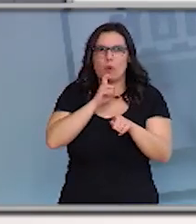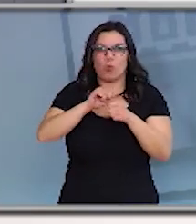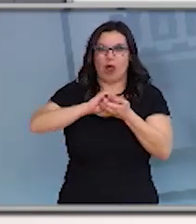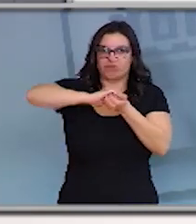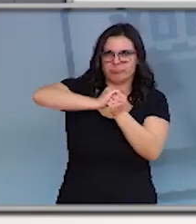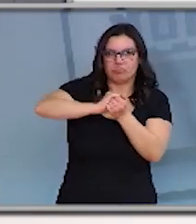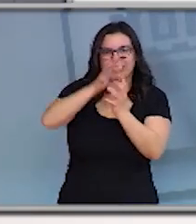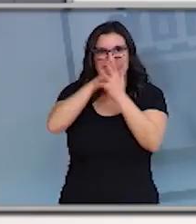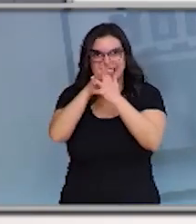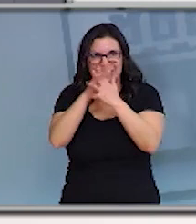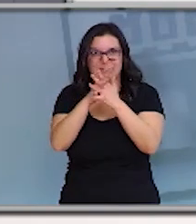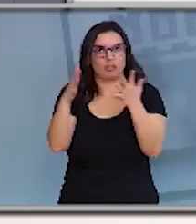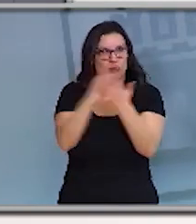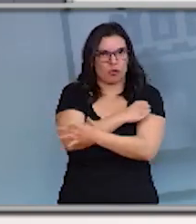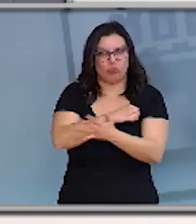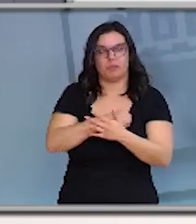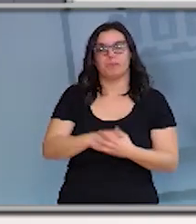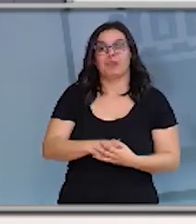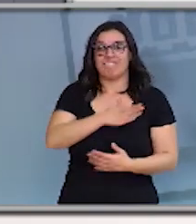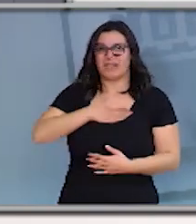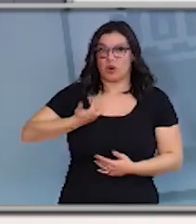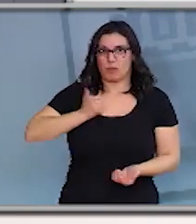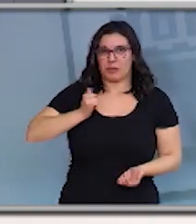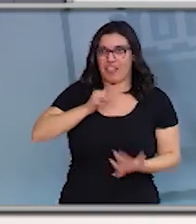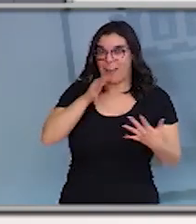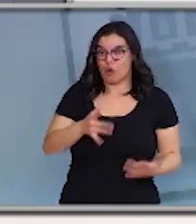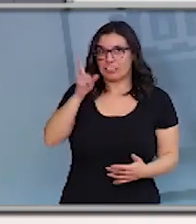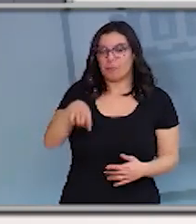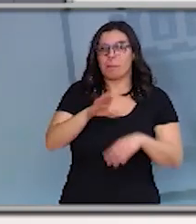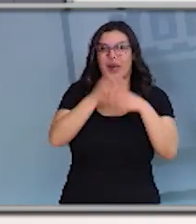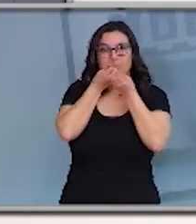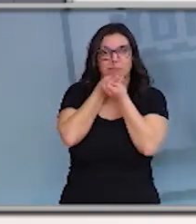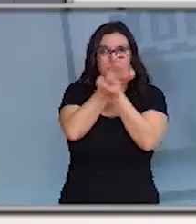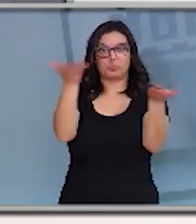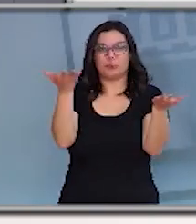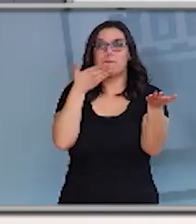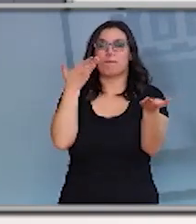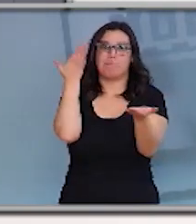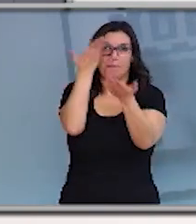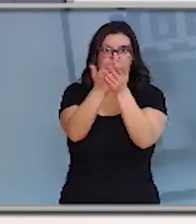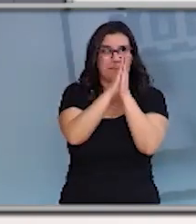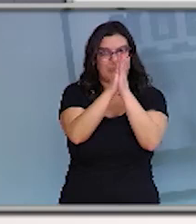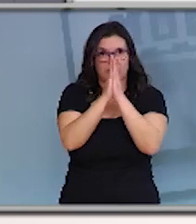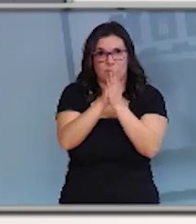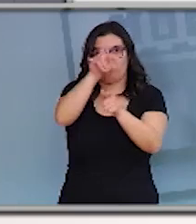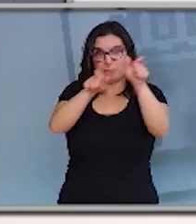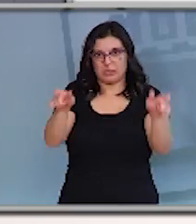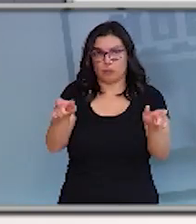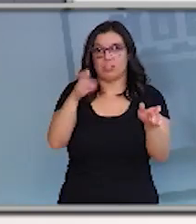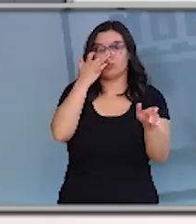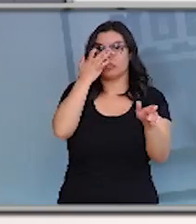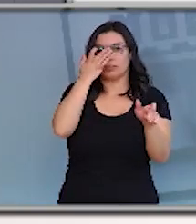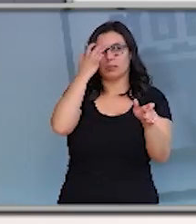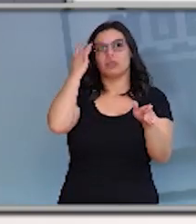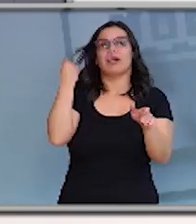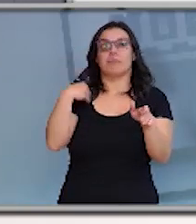lavado de manos quiero aprovechar este momento también para lanzar una petición a la población y es las